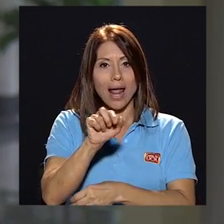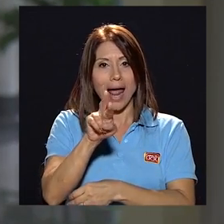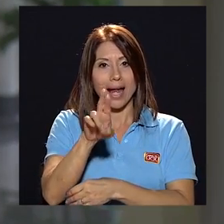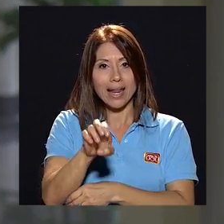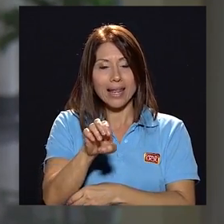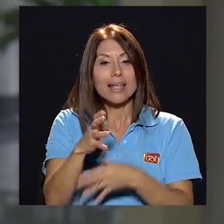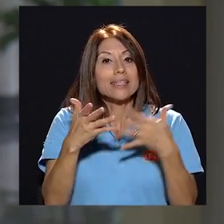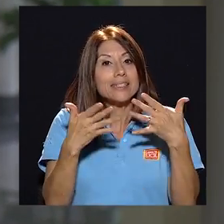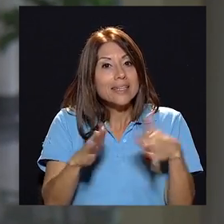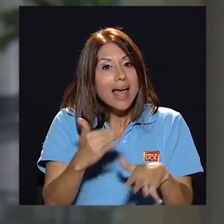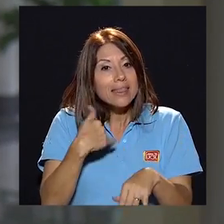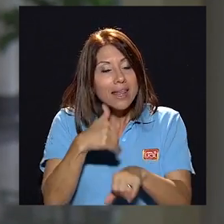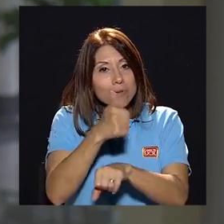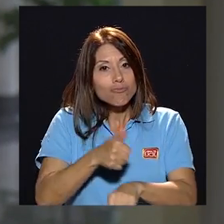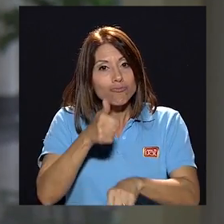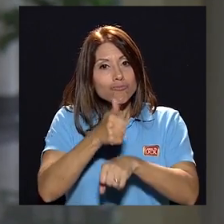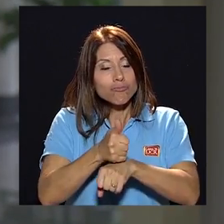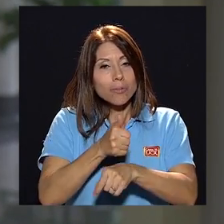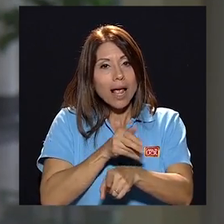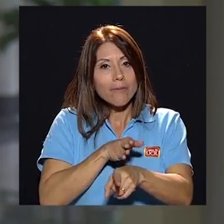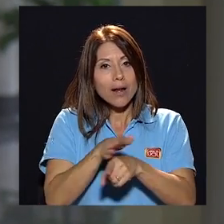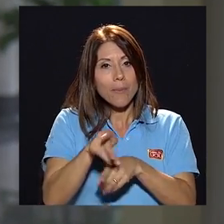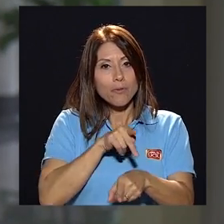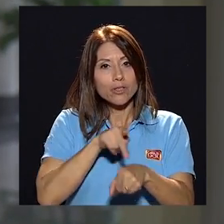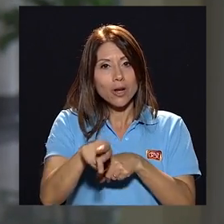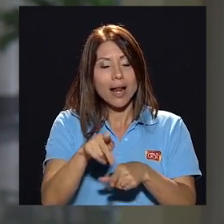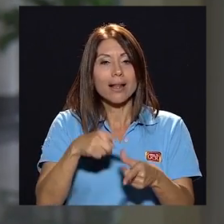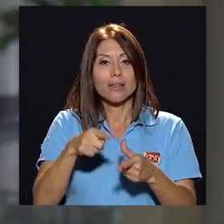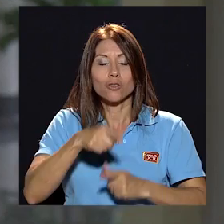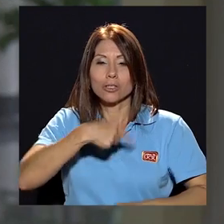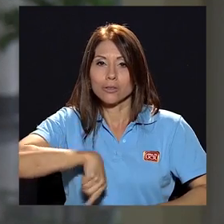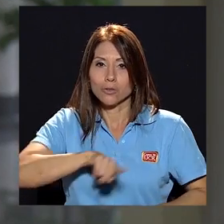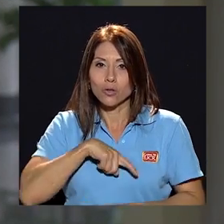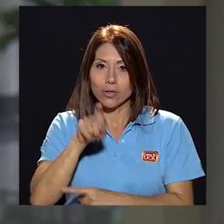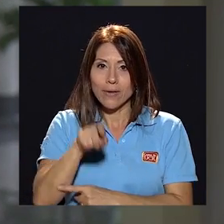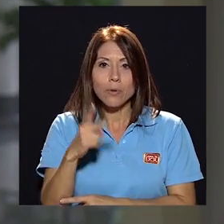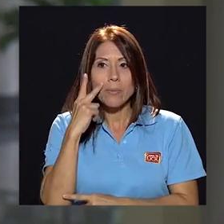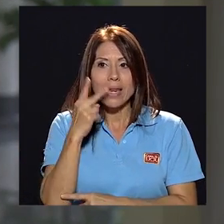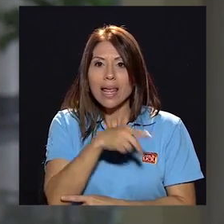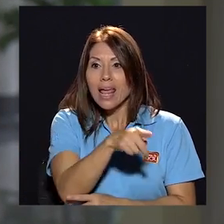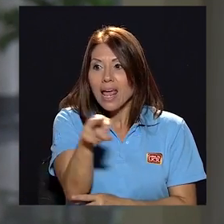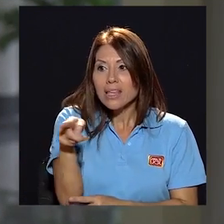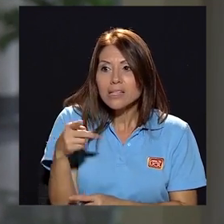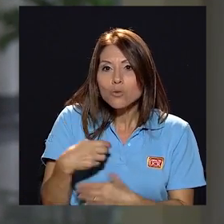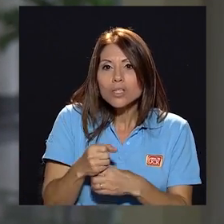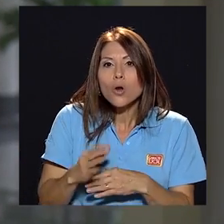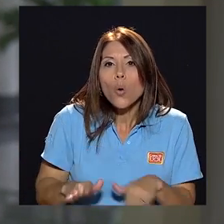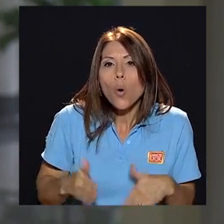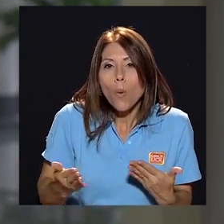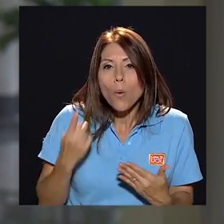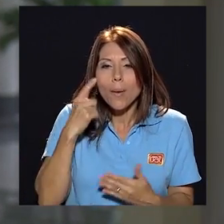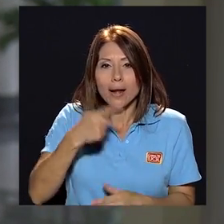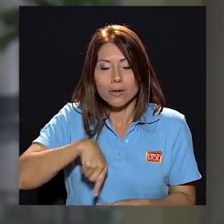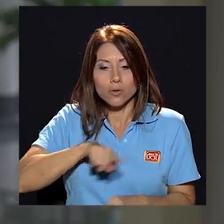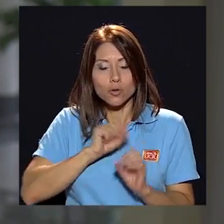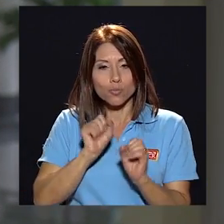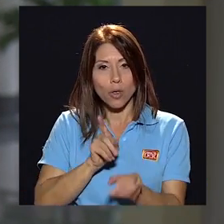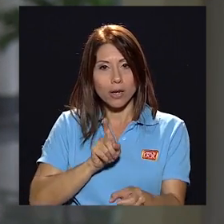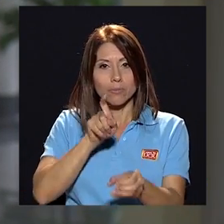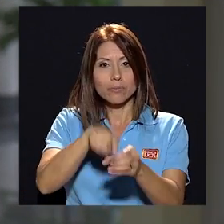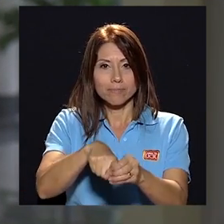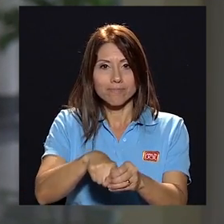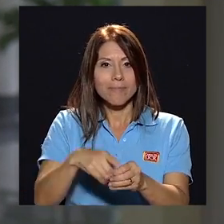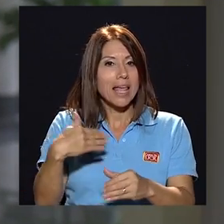carrera profesional ya instaurada entonces tenemos que ver como metodológicamente lo hicieron para nosotros poderlo